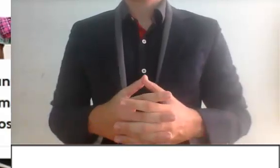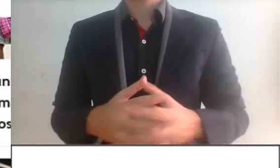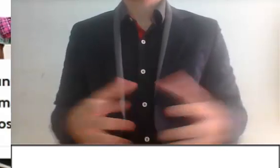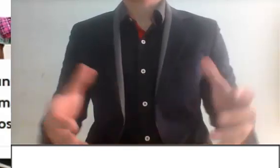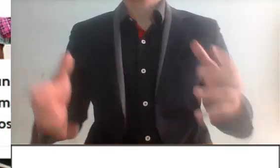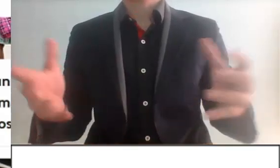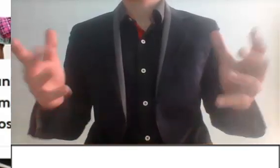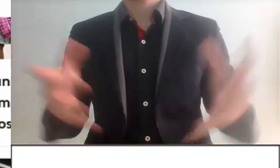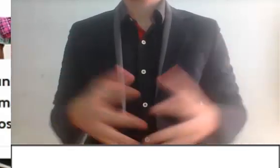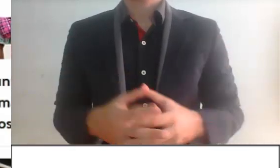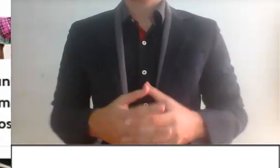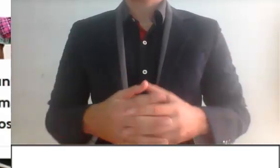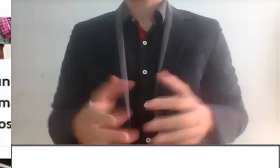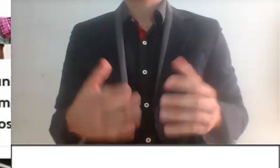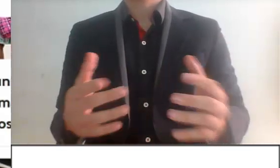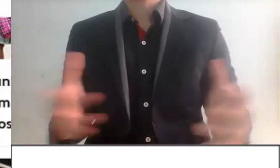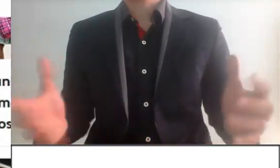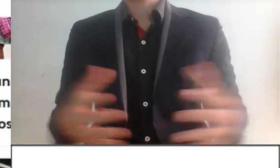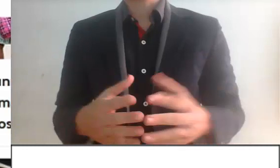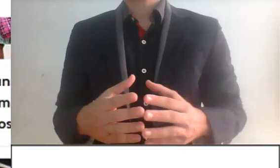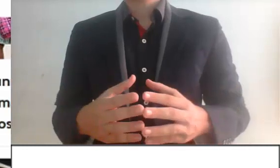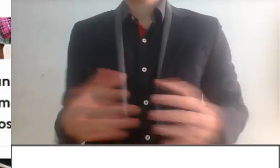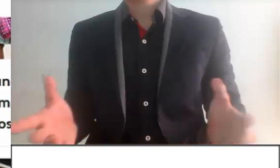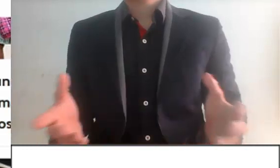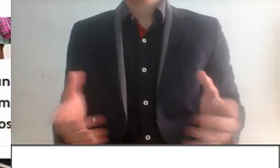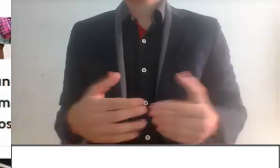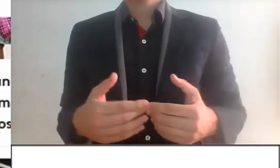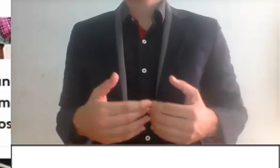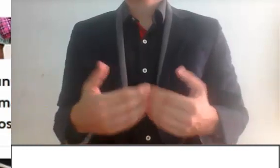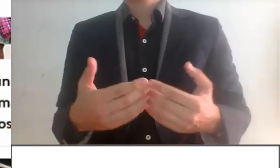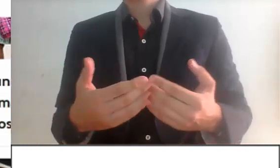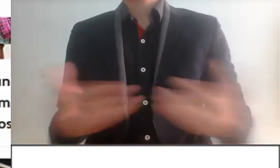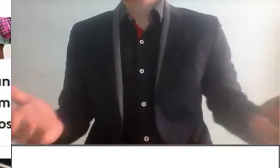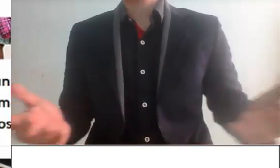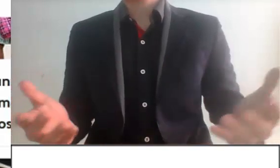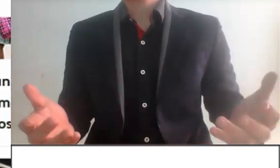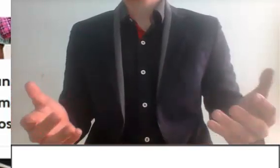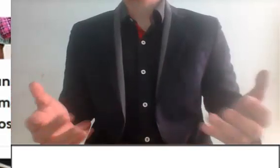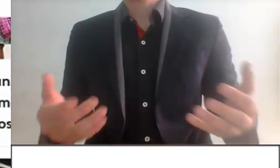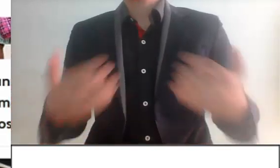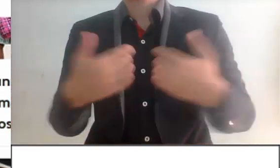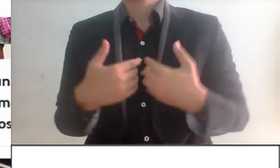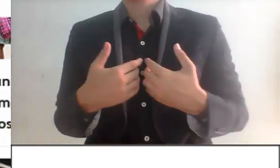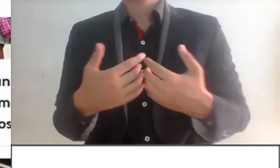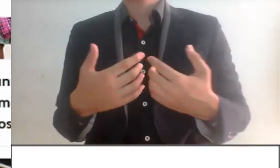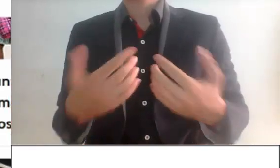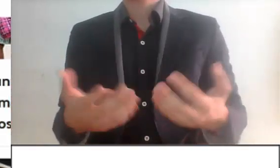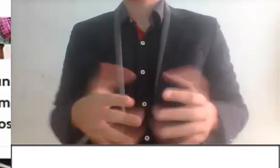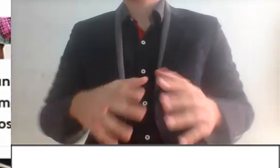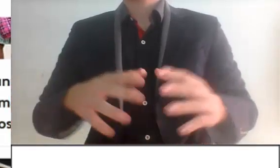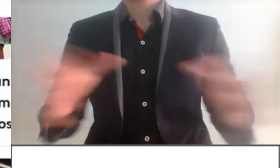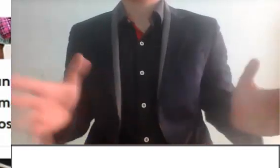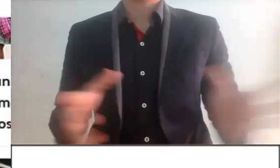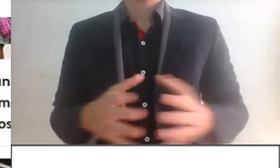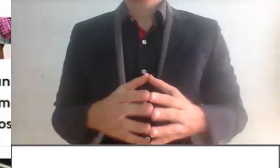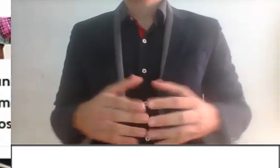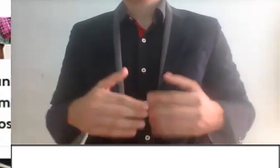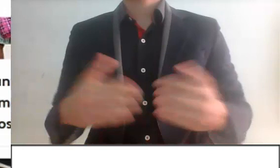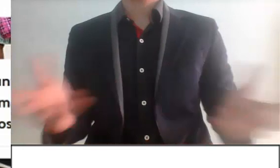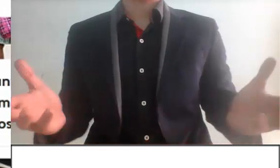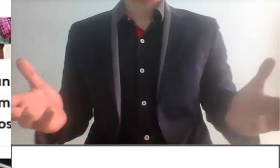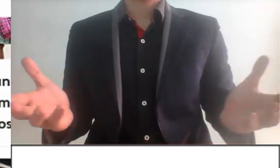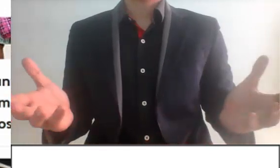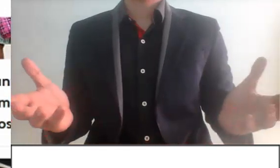Obrador quiere acabar con la propiedad privada y quiere acabar con los empresarios. No, la ley dice que tienes que pagar impuestos así como tú, así como yo, así como todos.